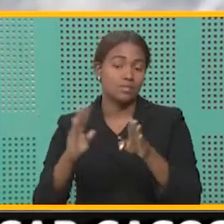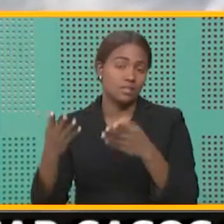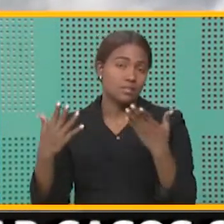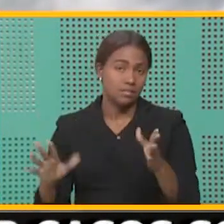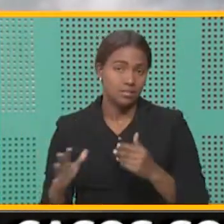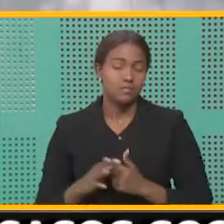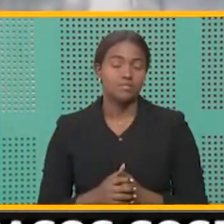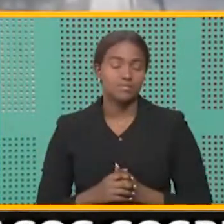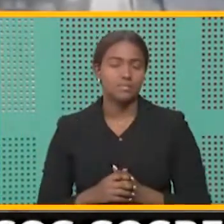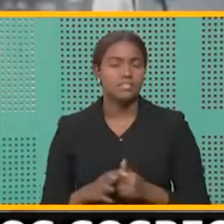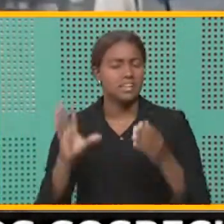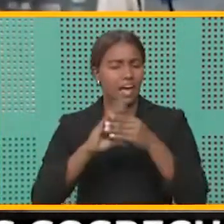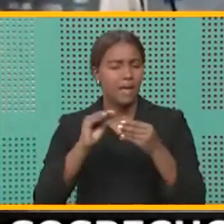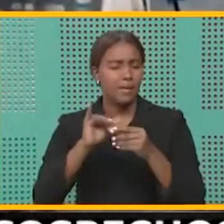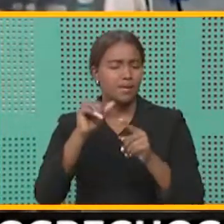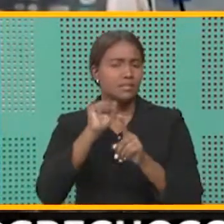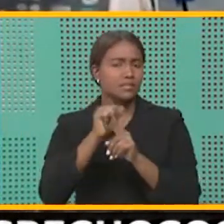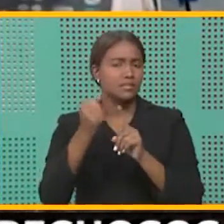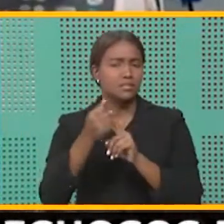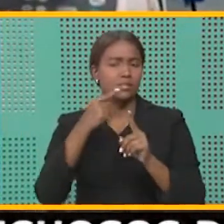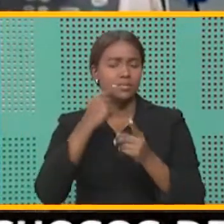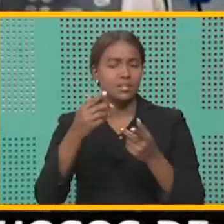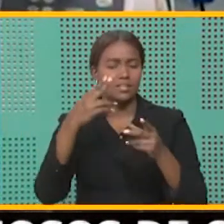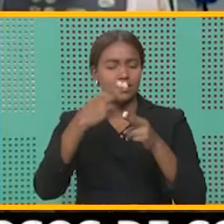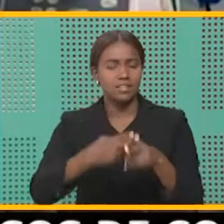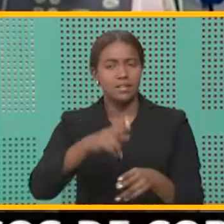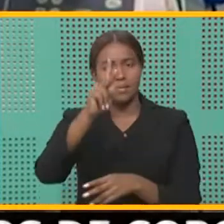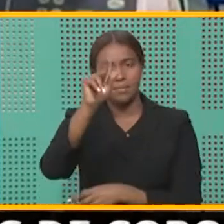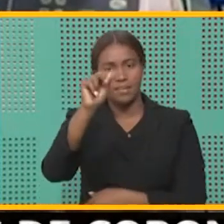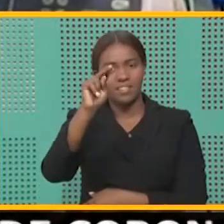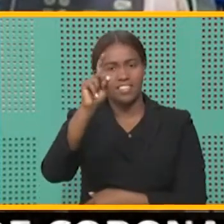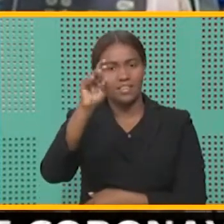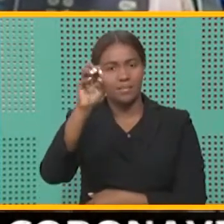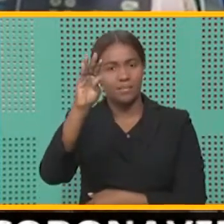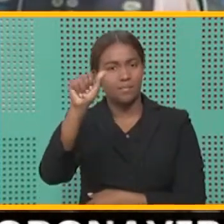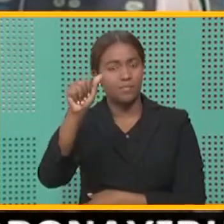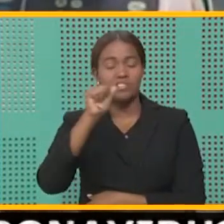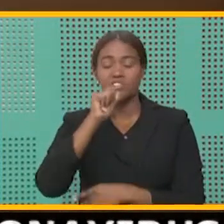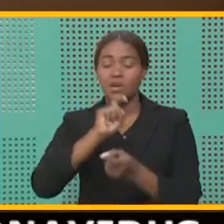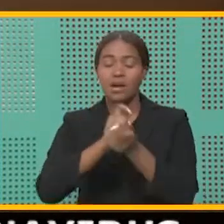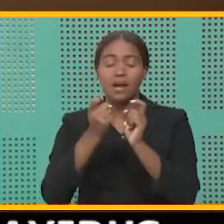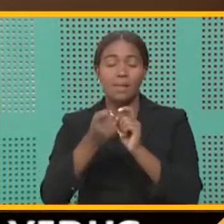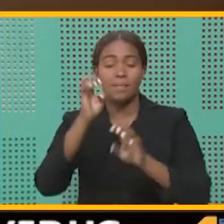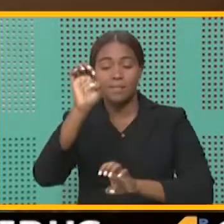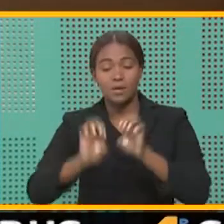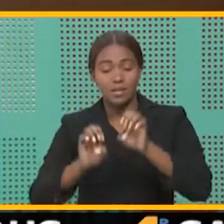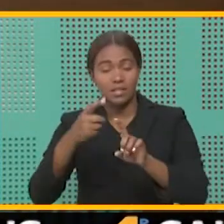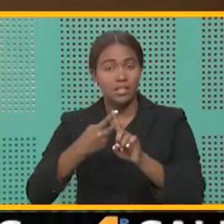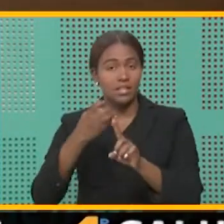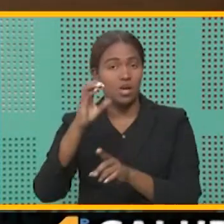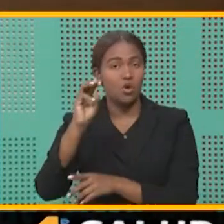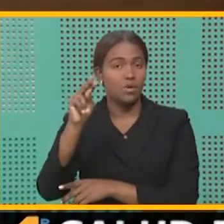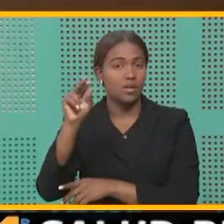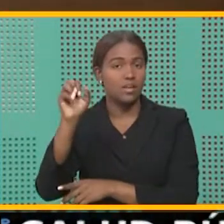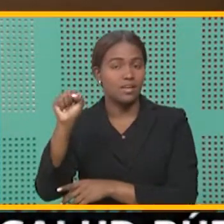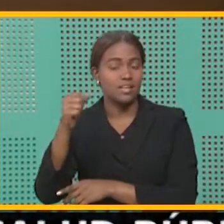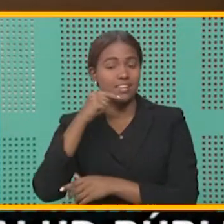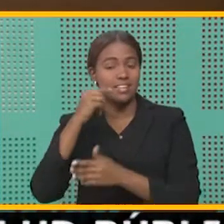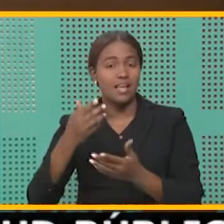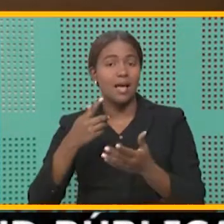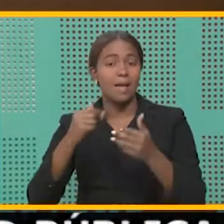Describir la situación como una pandemia no cambia la evaluación de la OMS de la amenaza